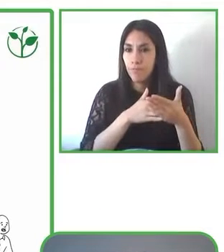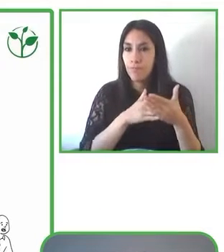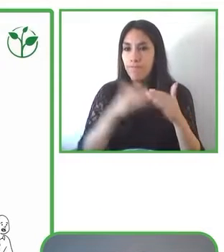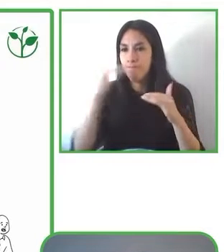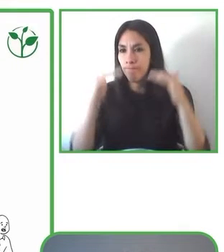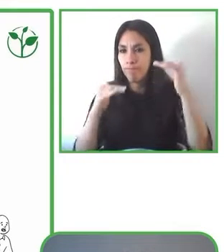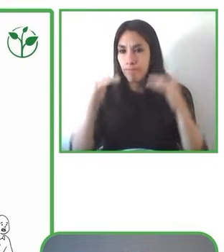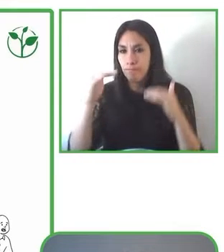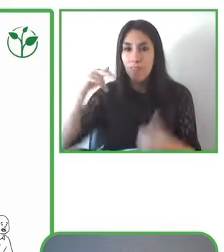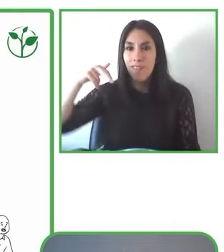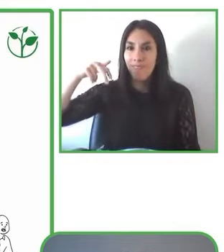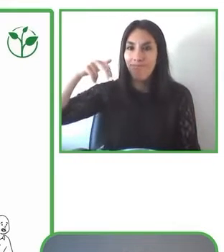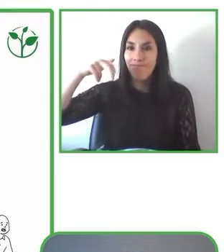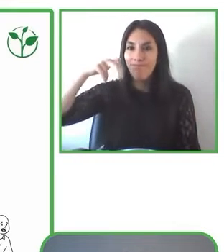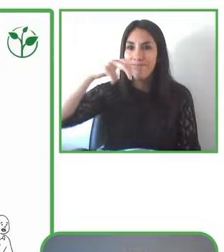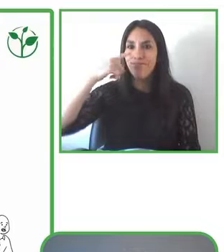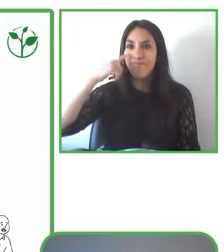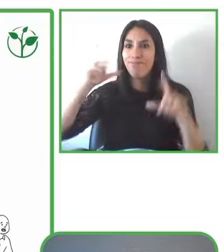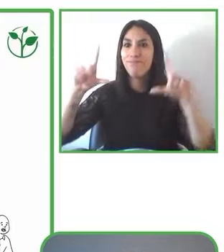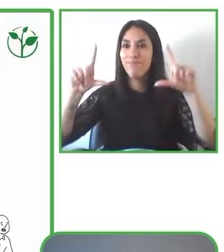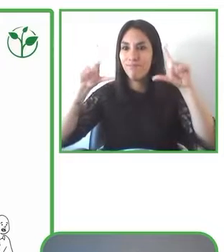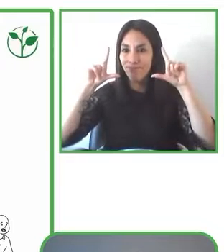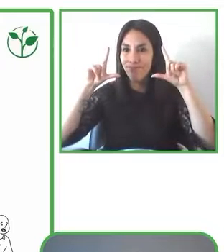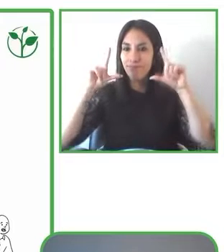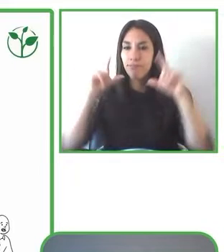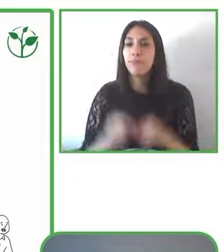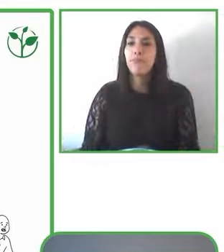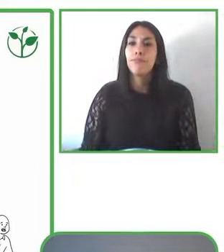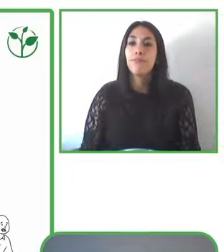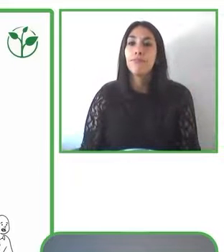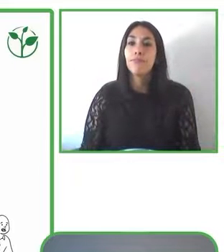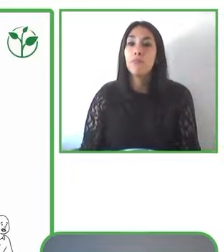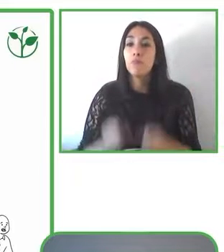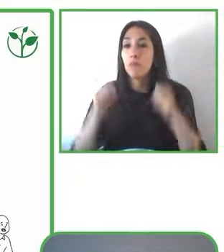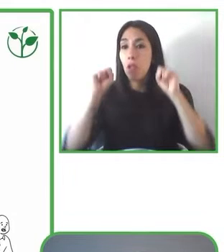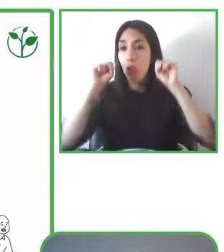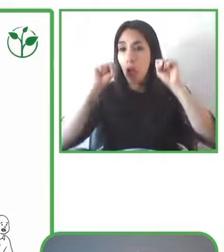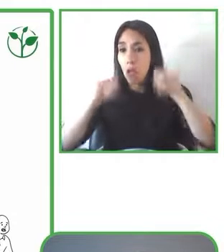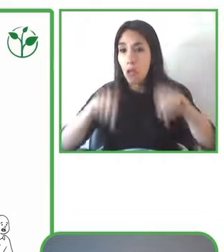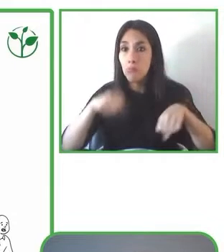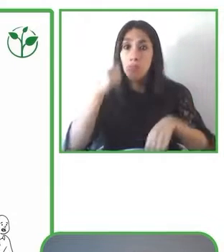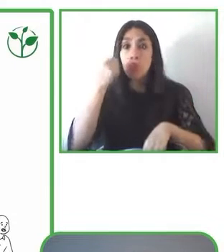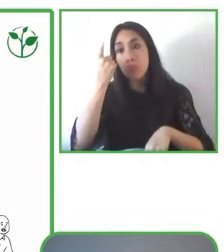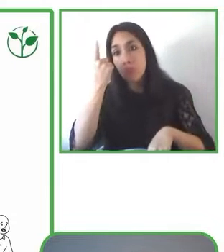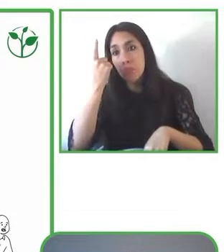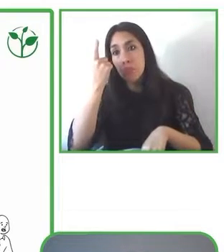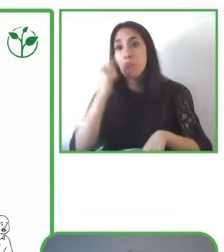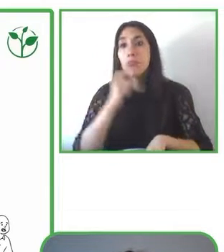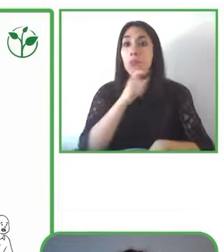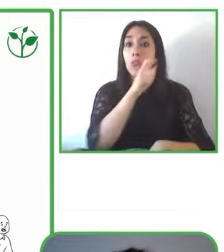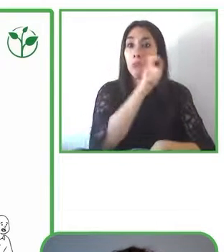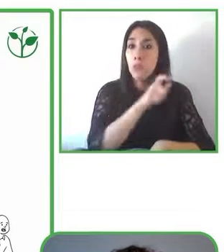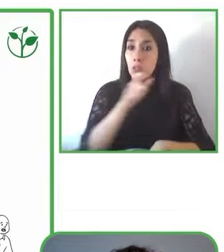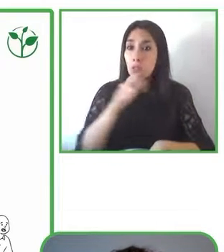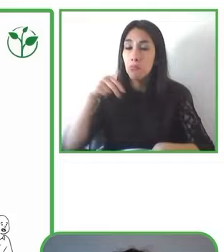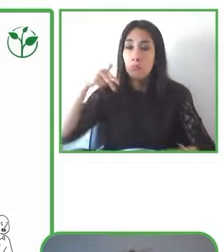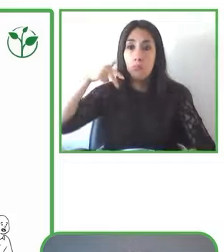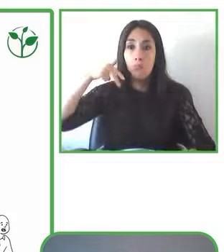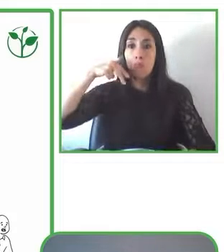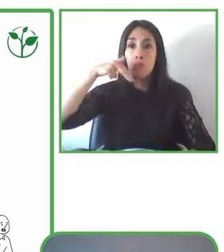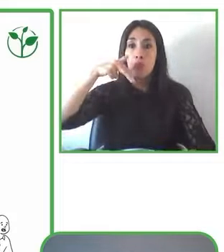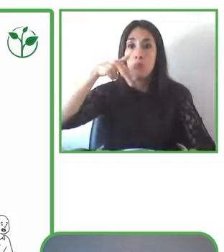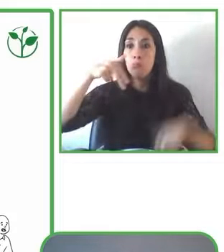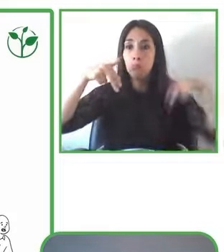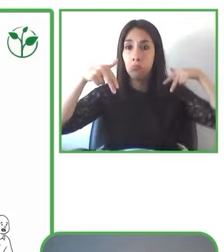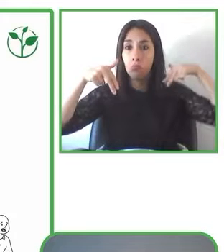y podemos sintetizar que si los peatones, incluido obviamente las personas con discapacidad,